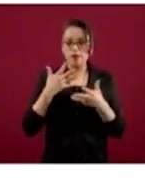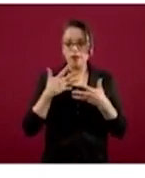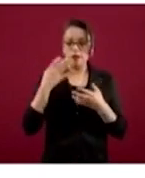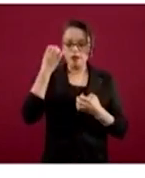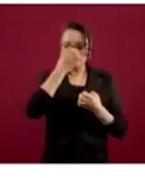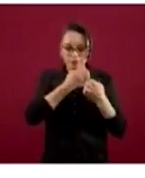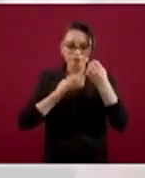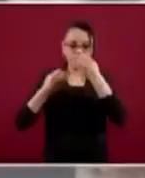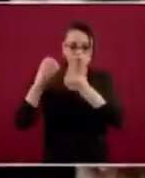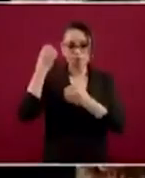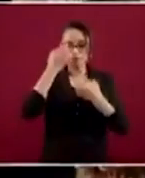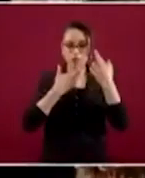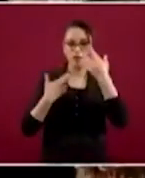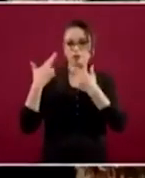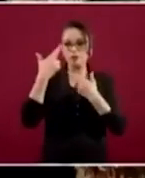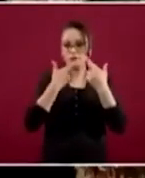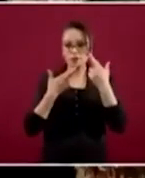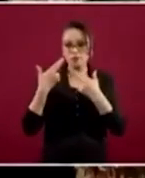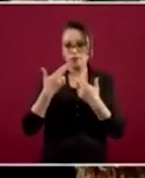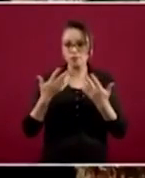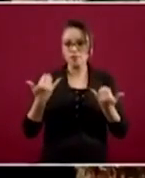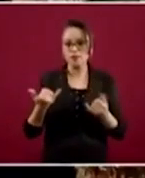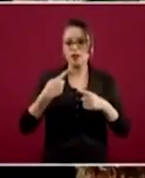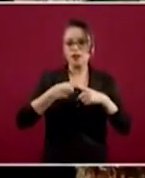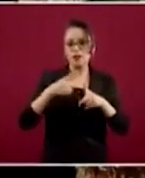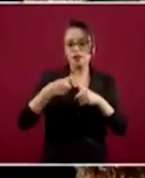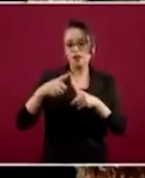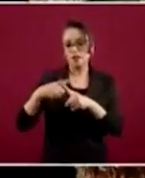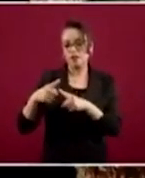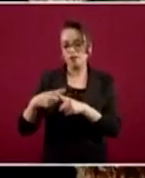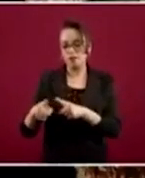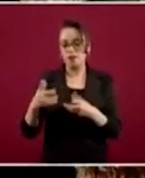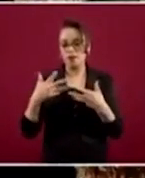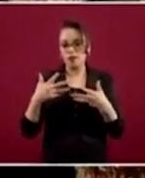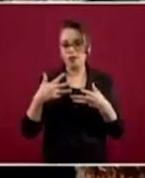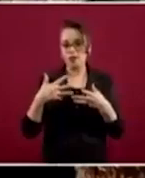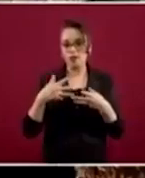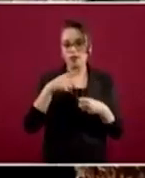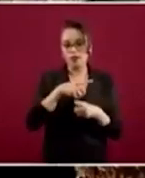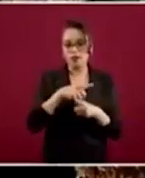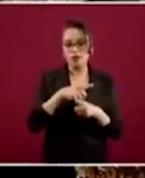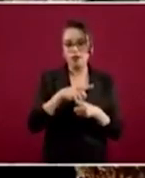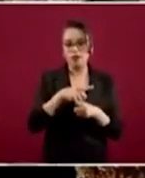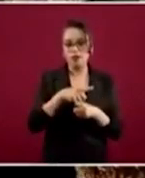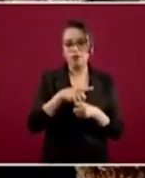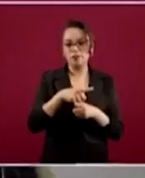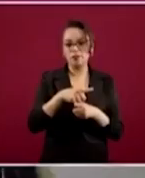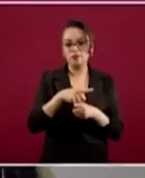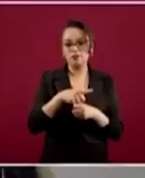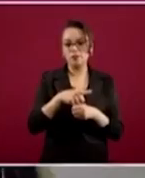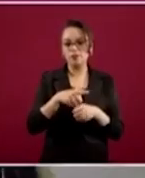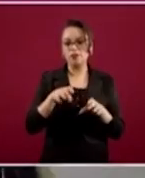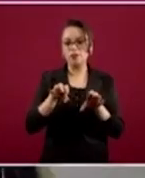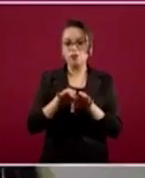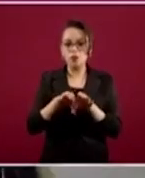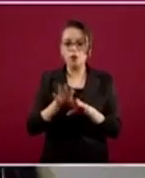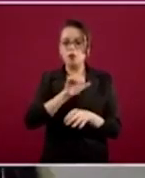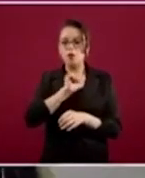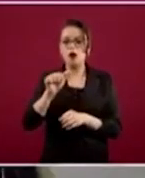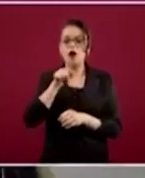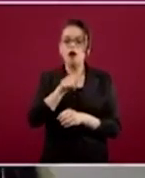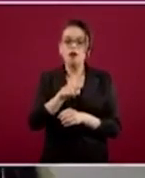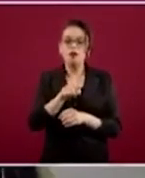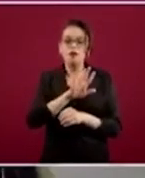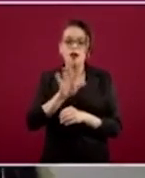sido estudiadas y que precisamente están distribuidas en los diferentes cuadros o números de salida.